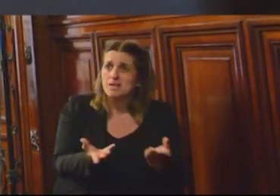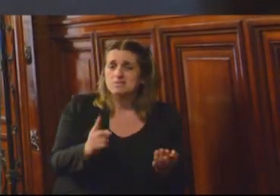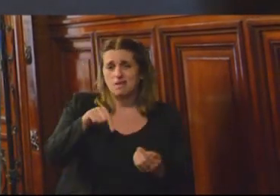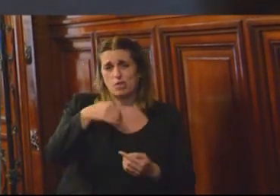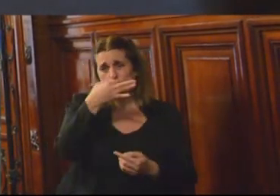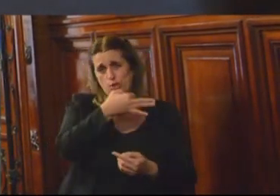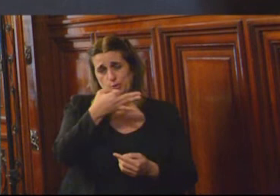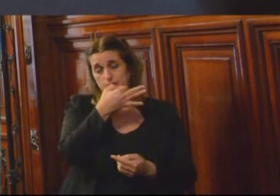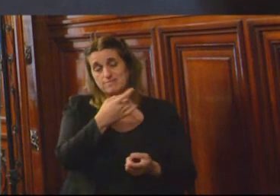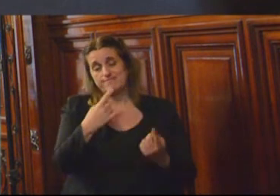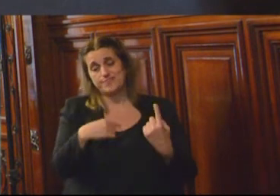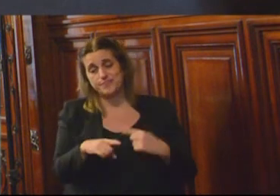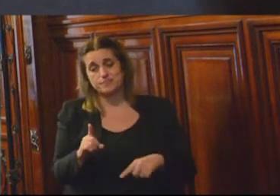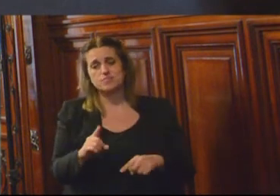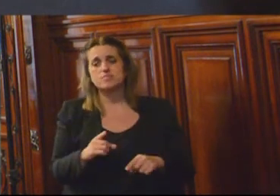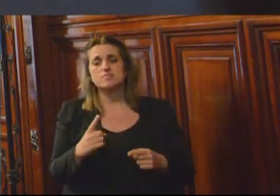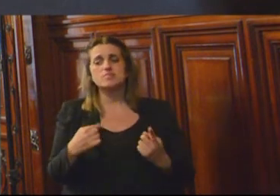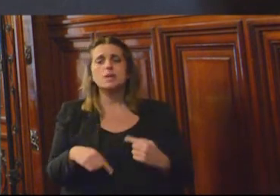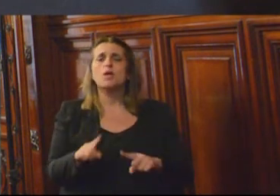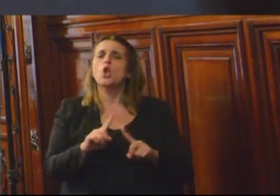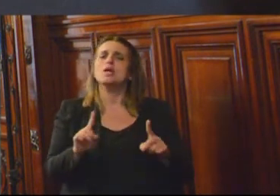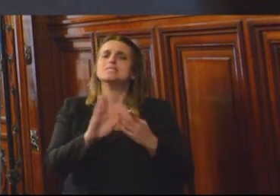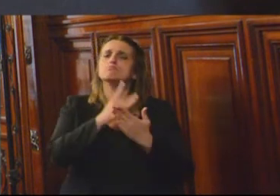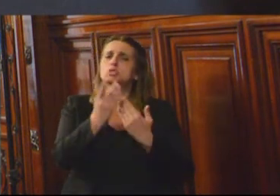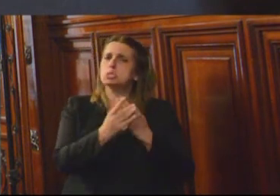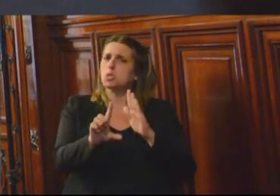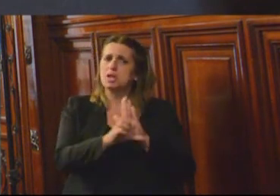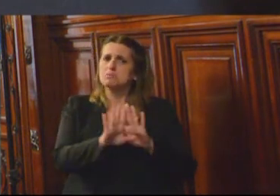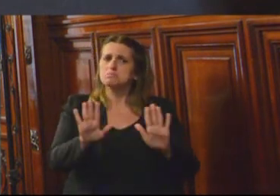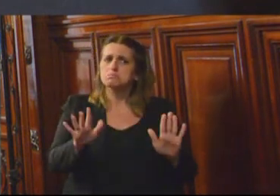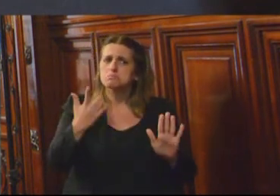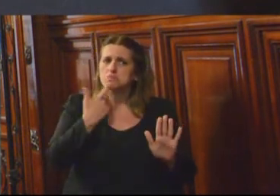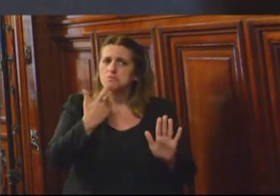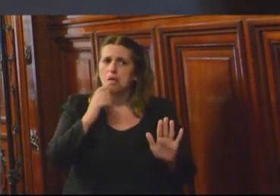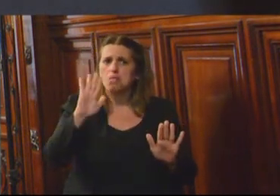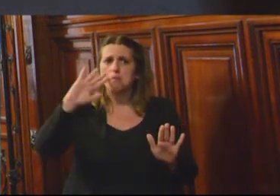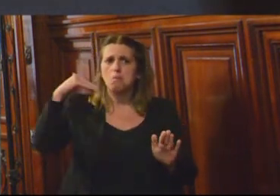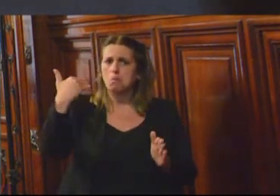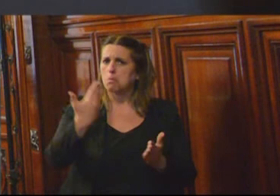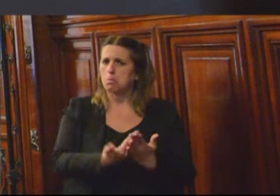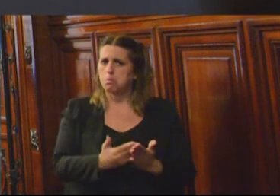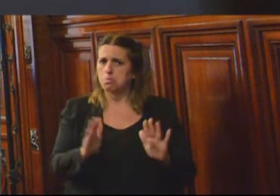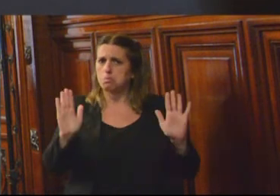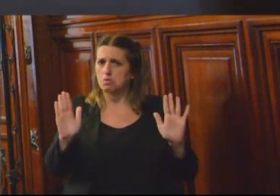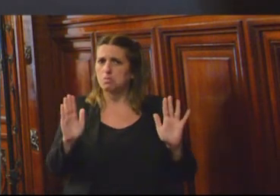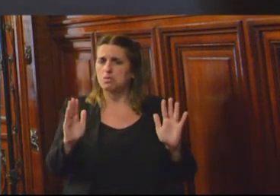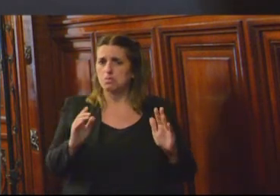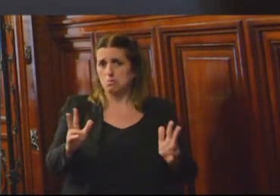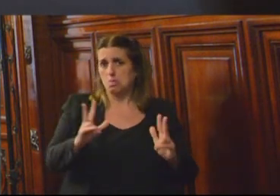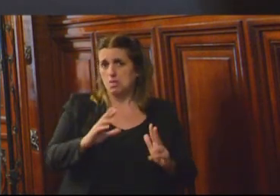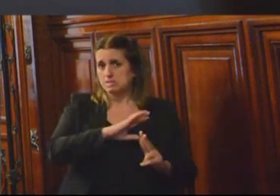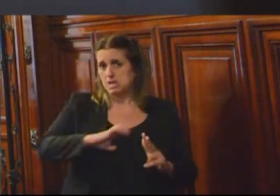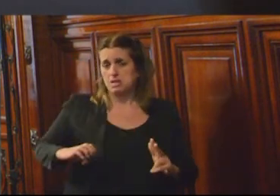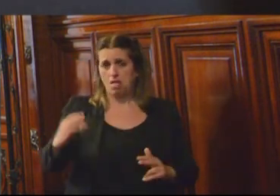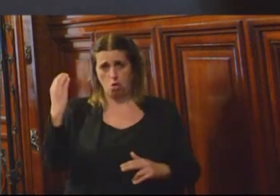ese proyecto de ley no ha sido propuesto, según ha dicho el Estado colombiano, no